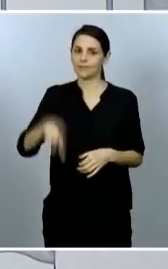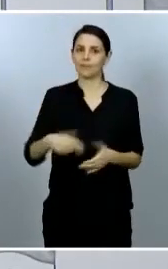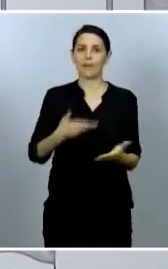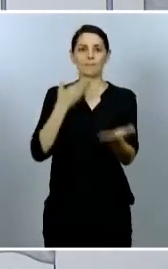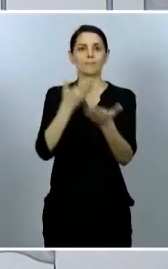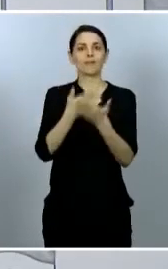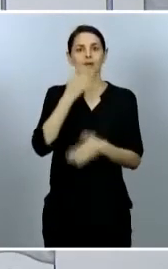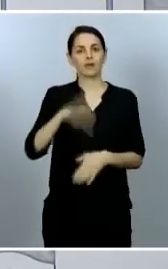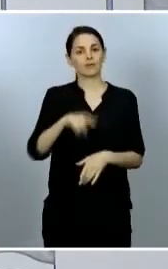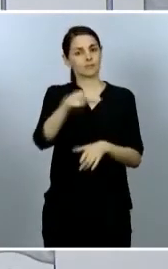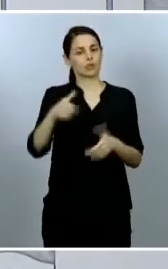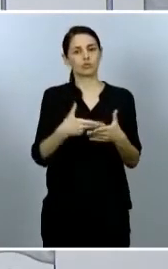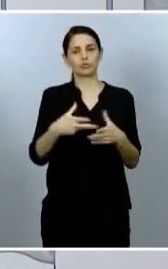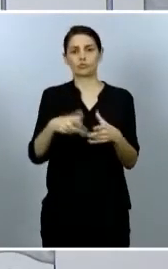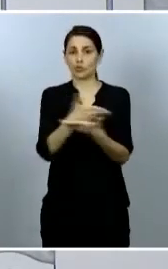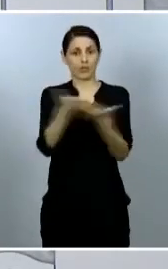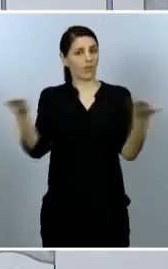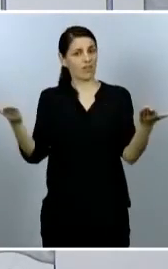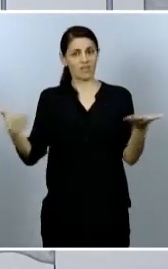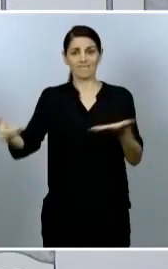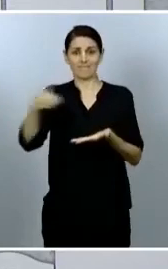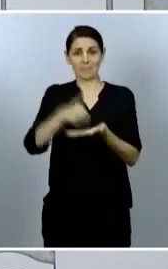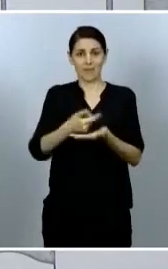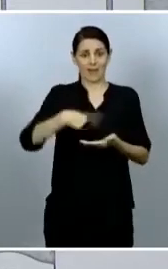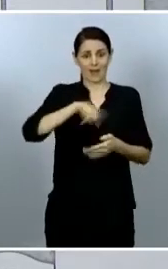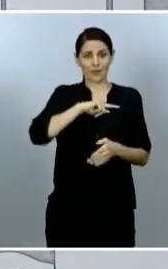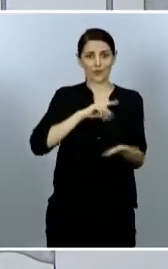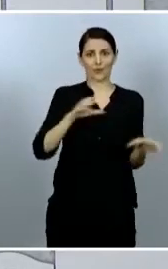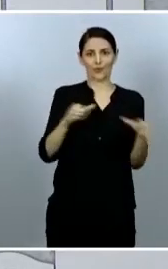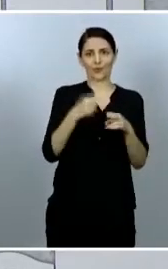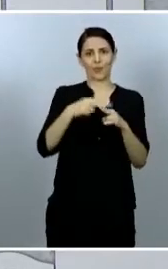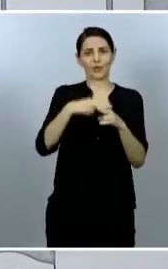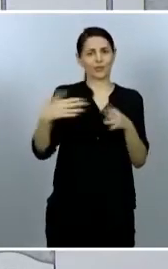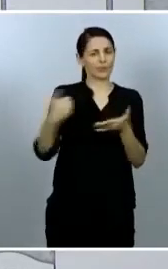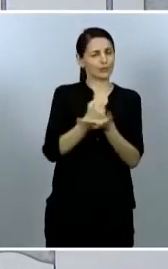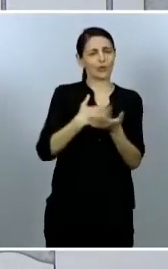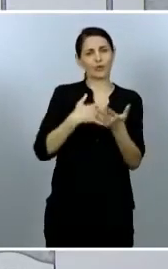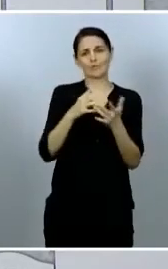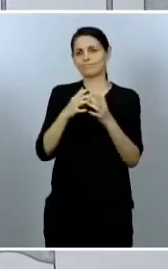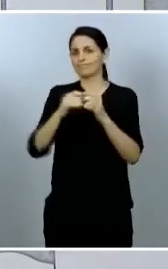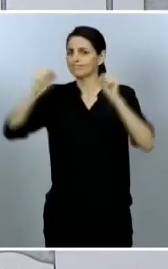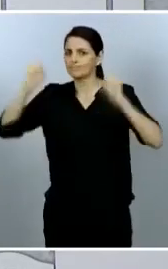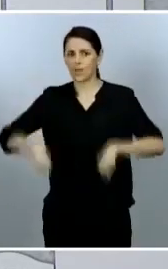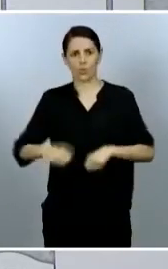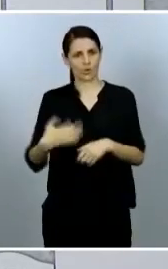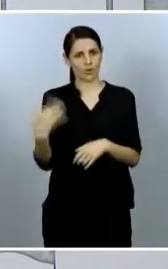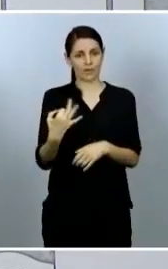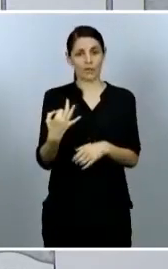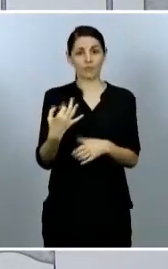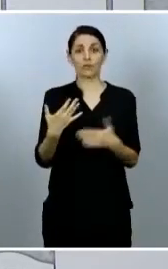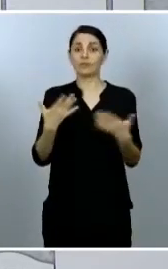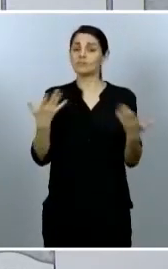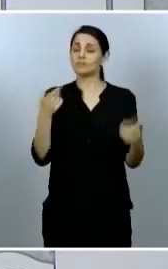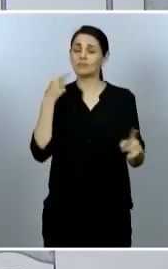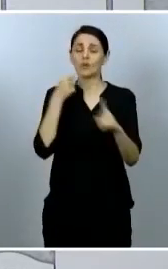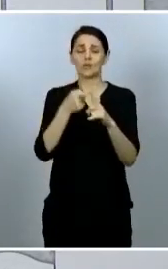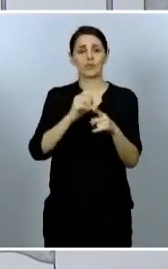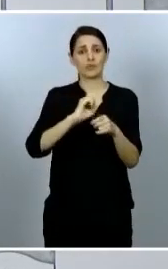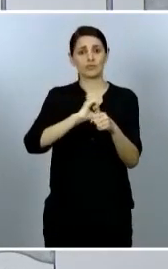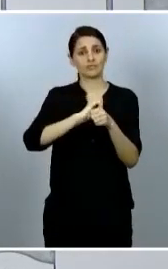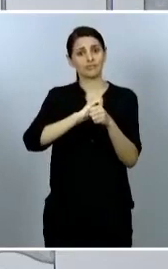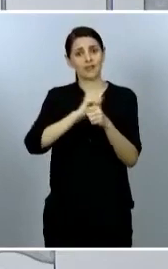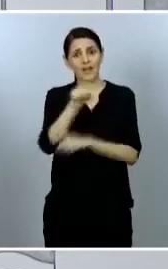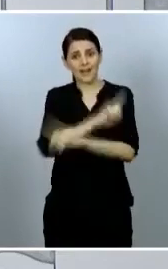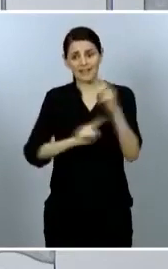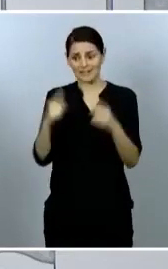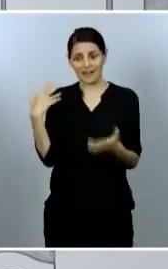de alguna manera ser capaces políticamente de ponernos de acuerdo para afrontar una crisis sin precedentes. Por